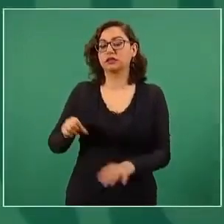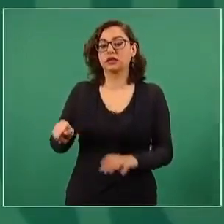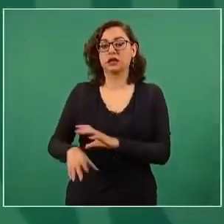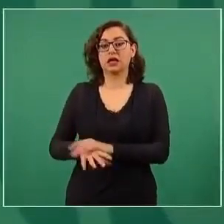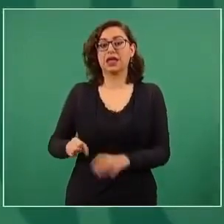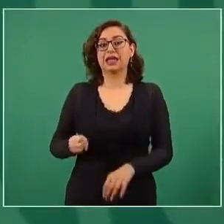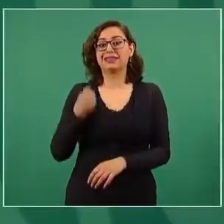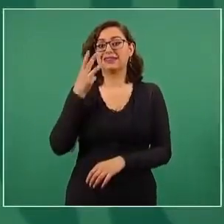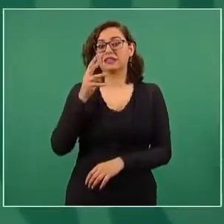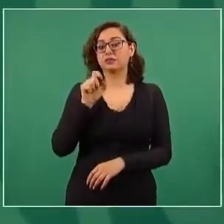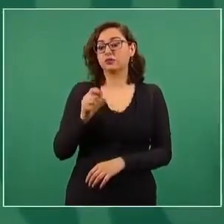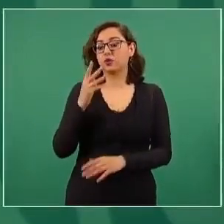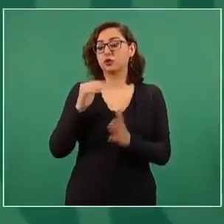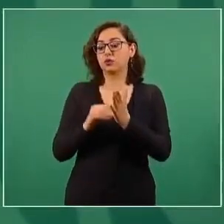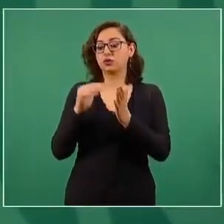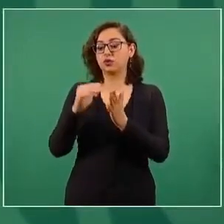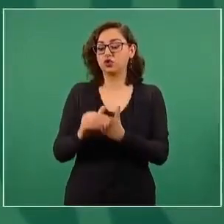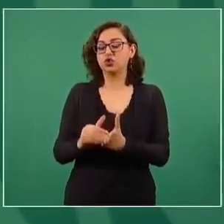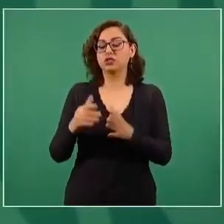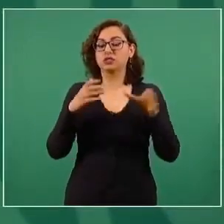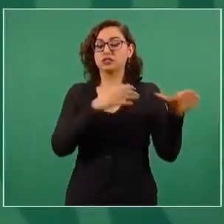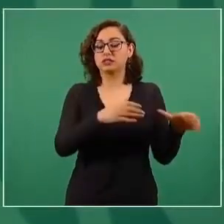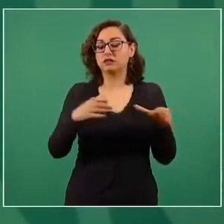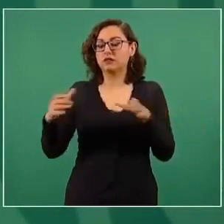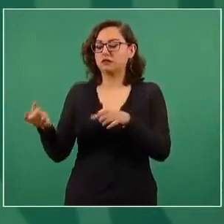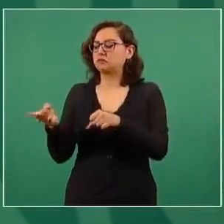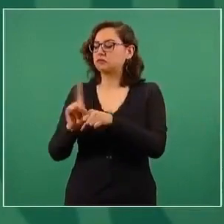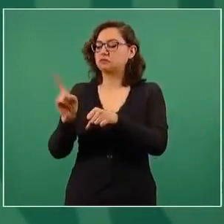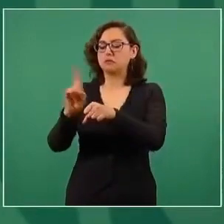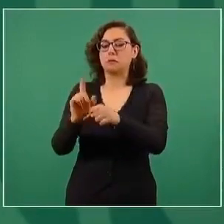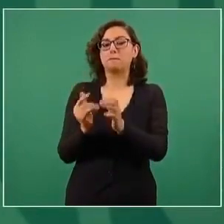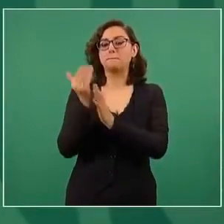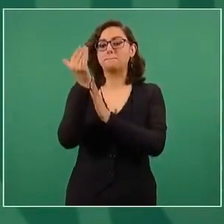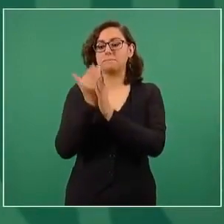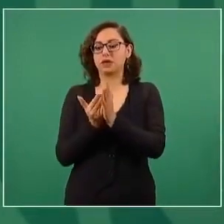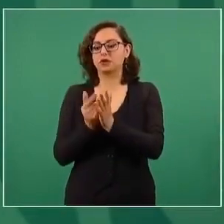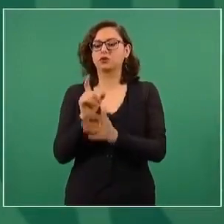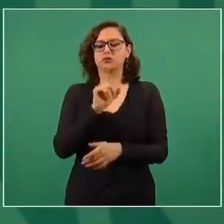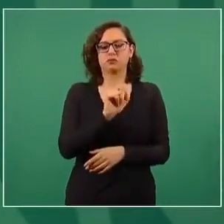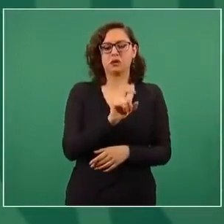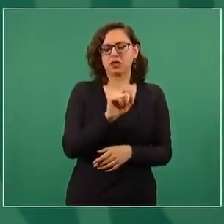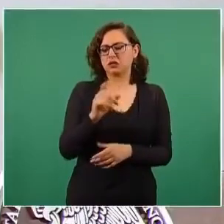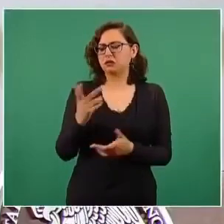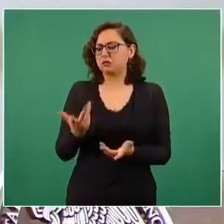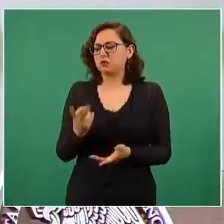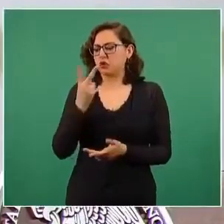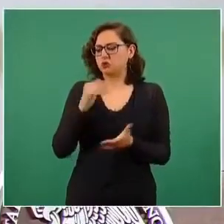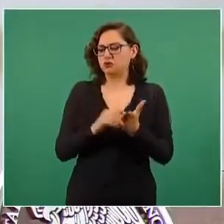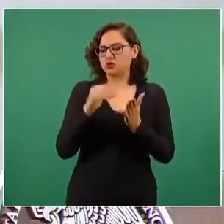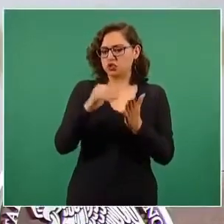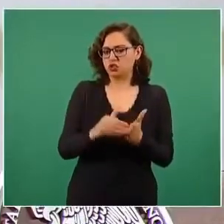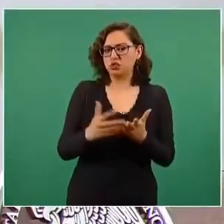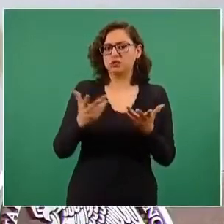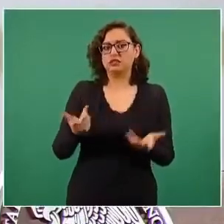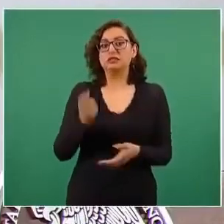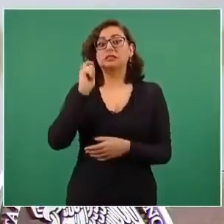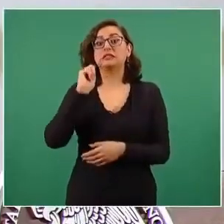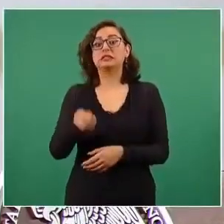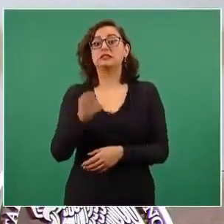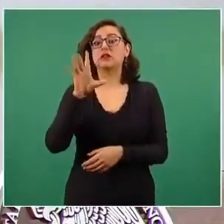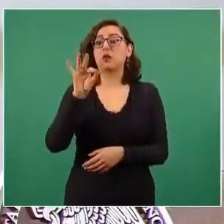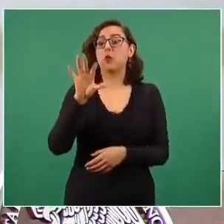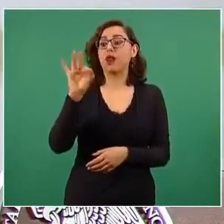2 millones de barriles diarios significa la reducción de 40% de las emisiones de gases de efecto invernadero